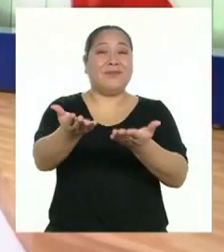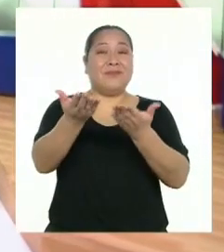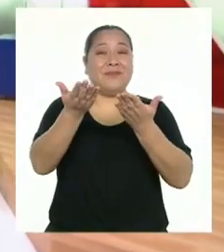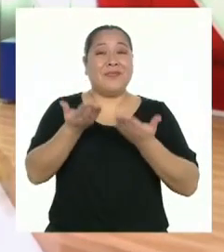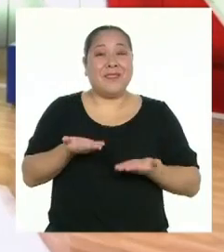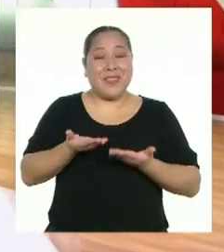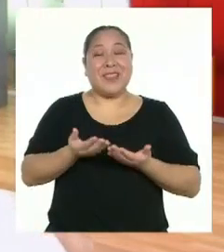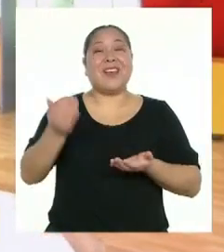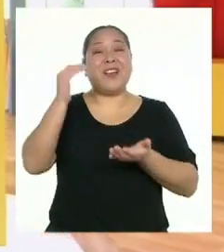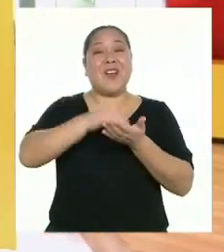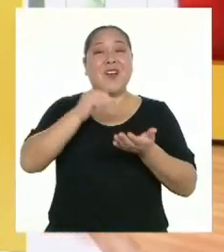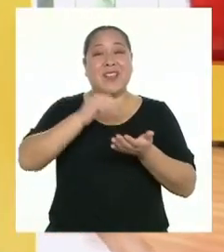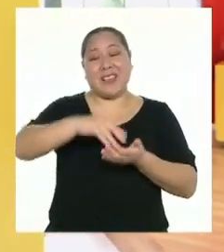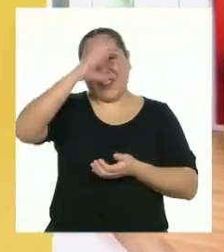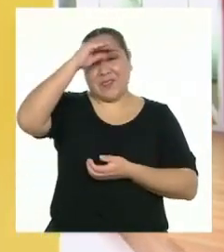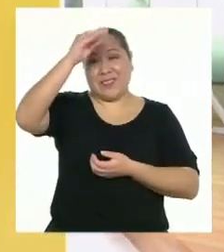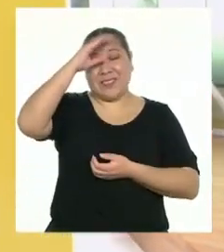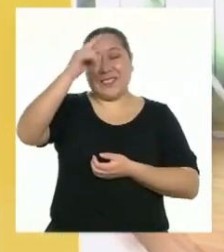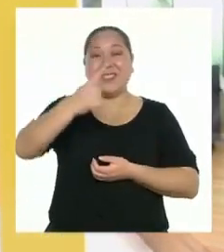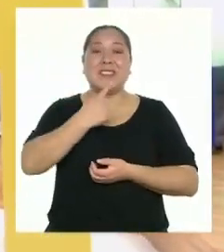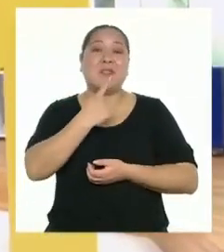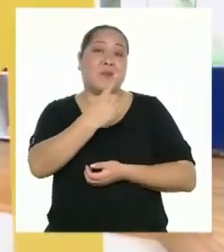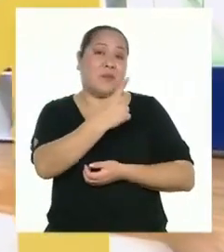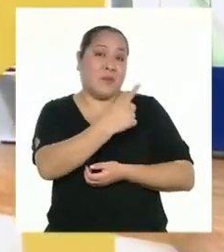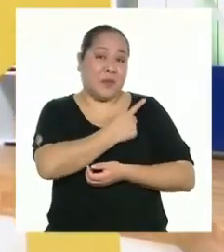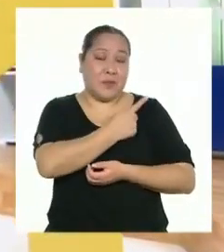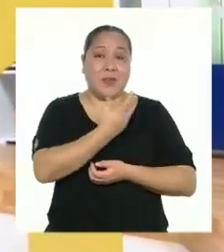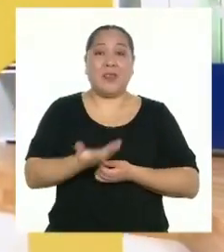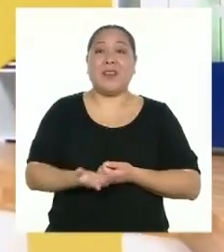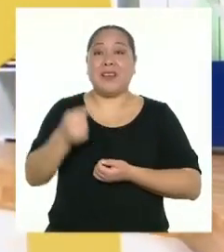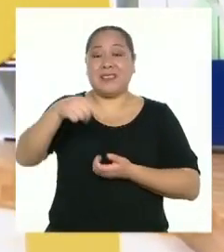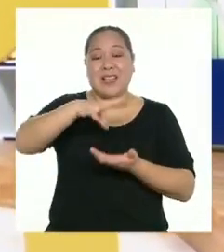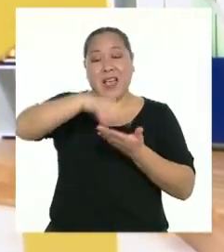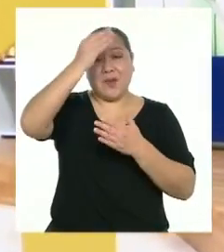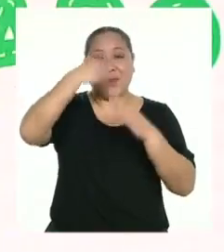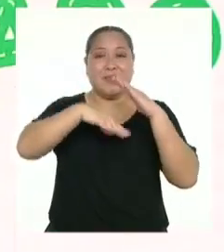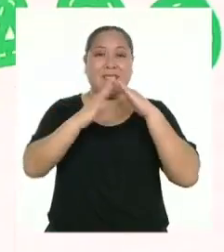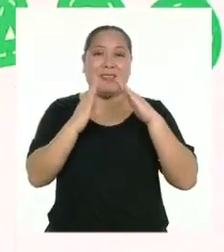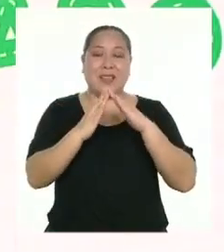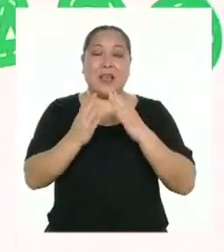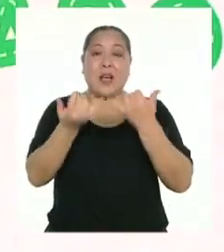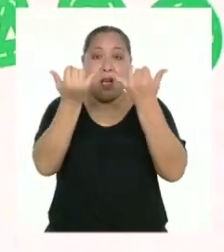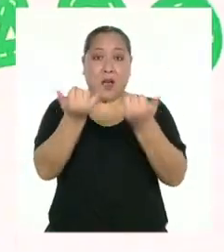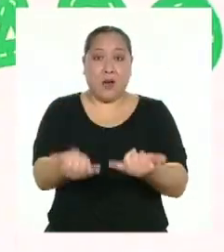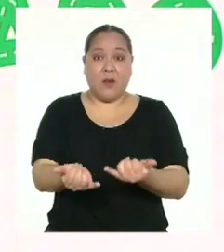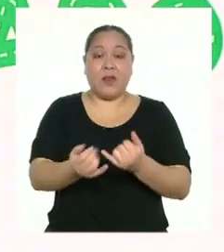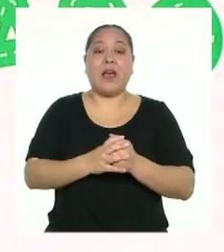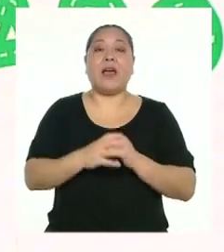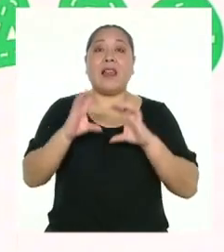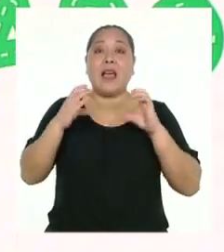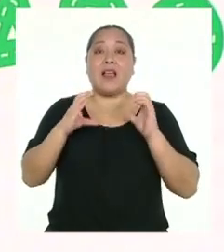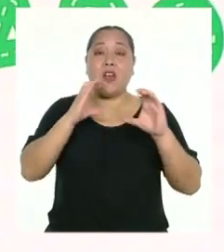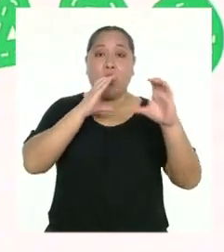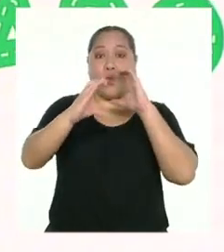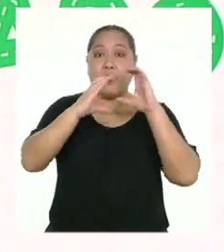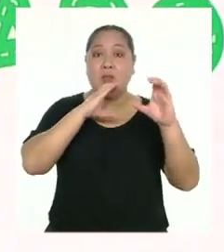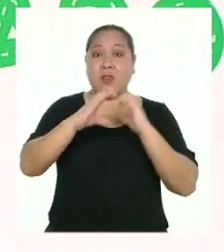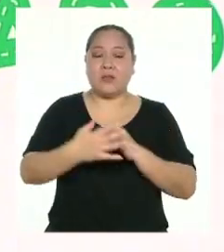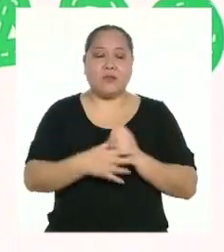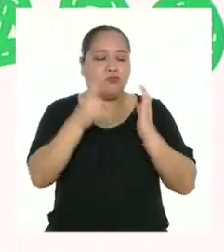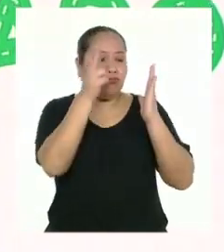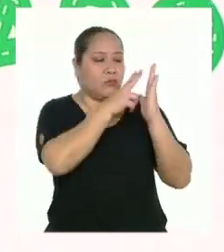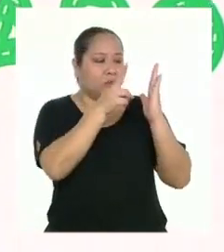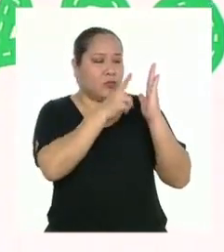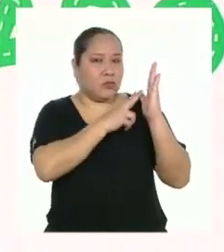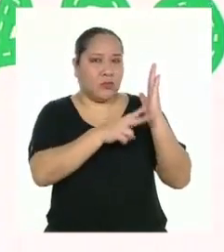Bienvenidos de vuelta, chicas y chicos, de primero de secundaria a Aprendo en Casa. Hoy, en el área de comunicación, estamos leyendo y